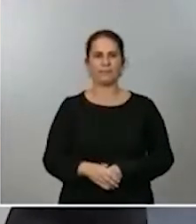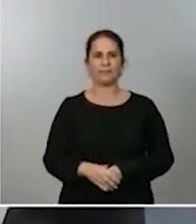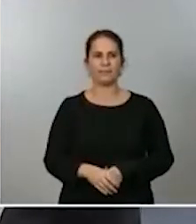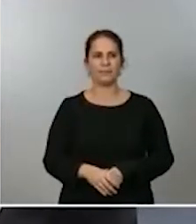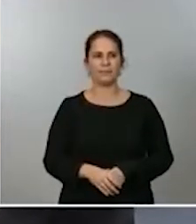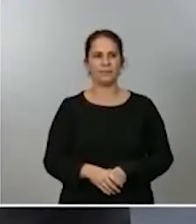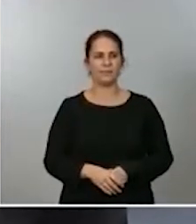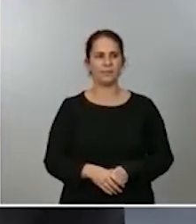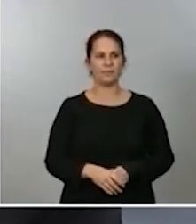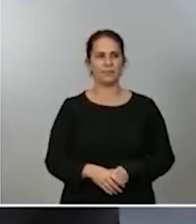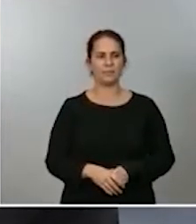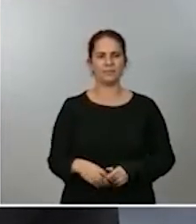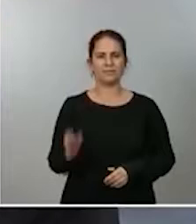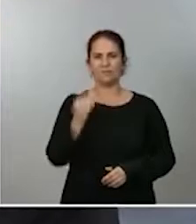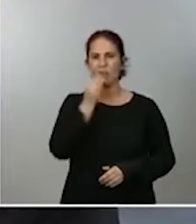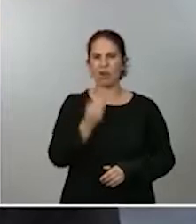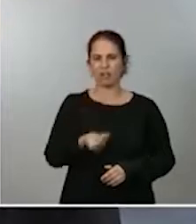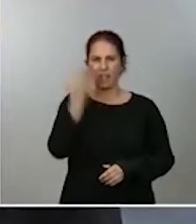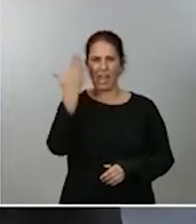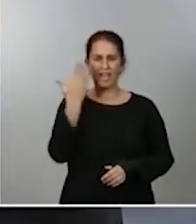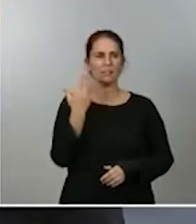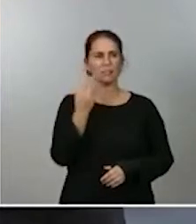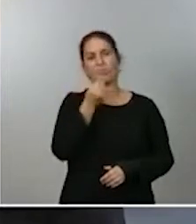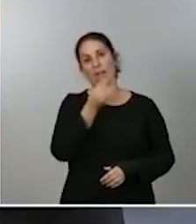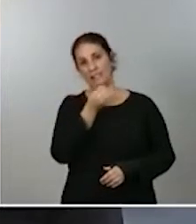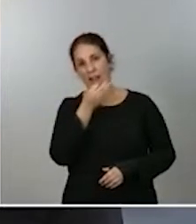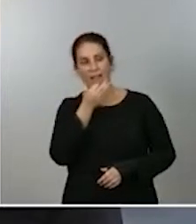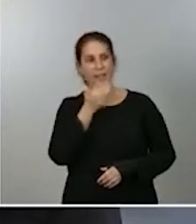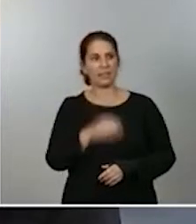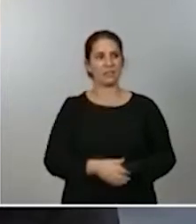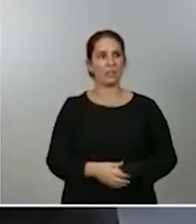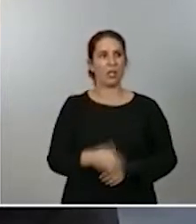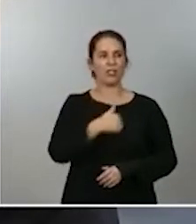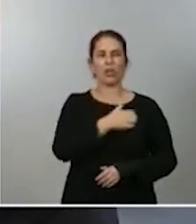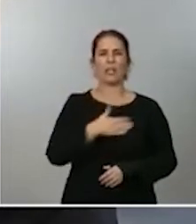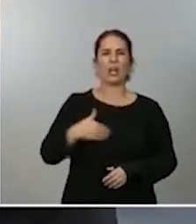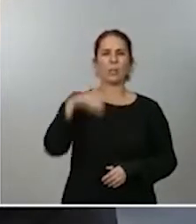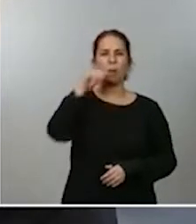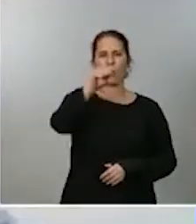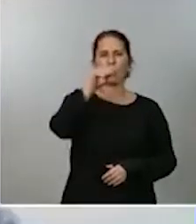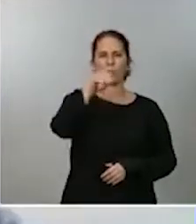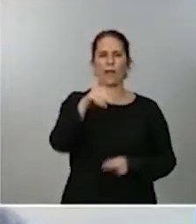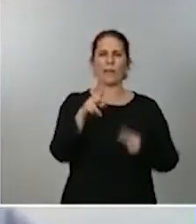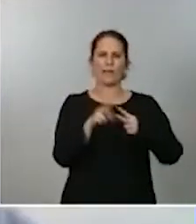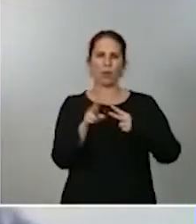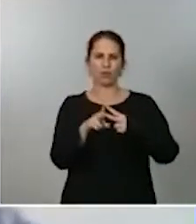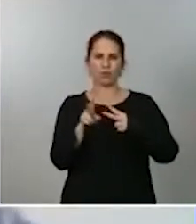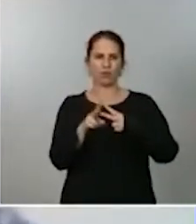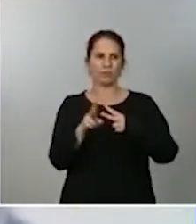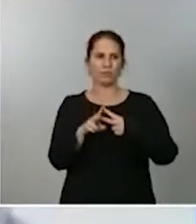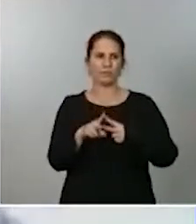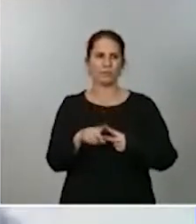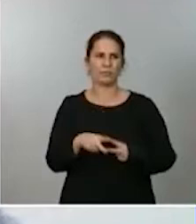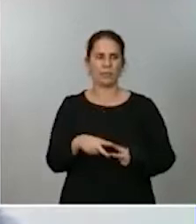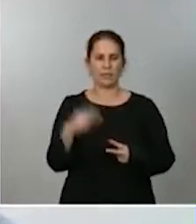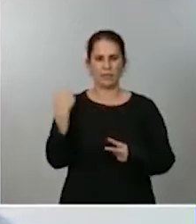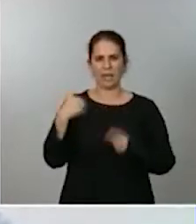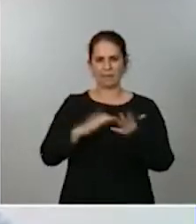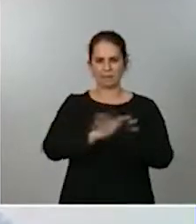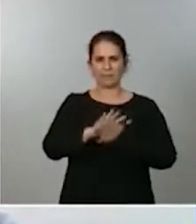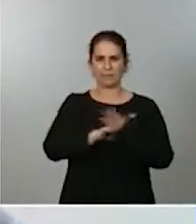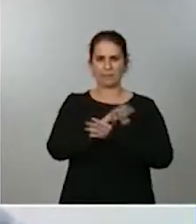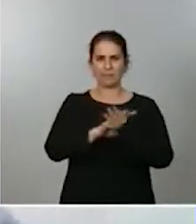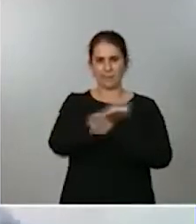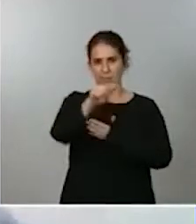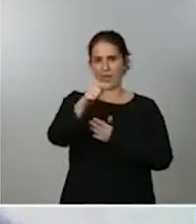Hola, buenos días o buenas tardes, ministros. Yo quería preguntarles por dos asuntos que se han comentado en la rueda de prensa